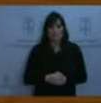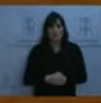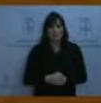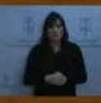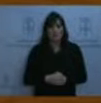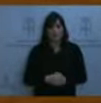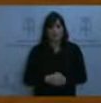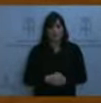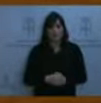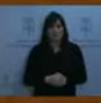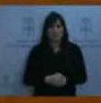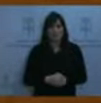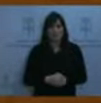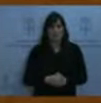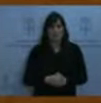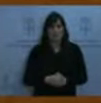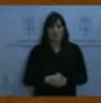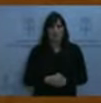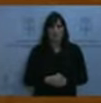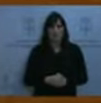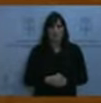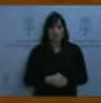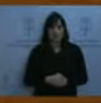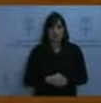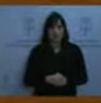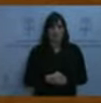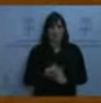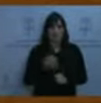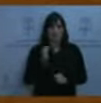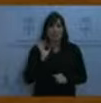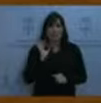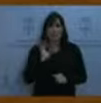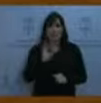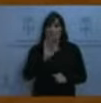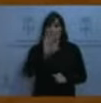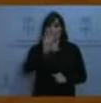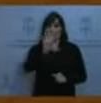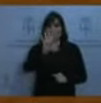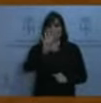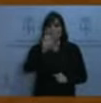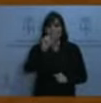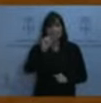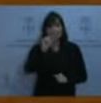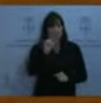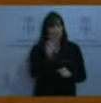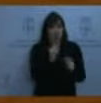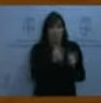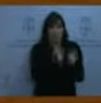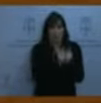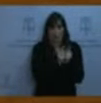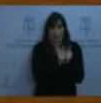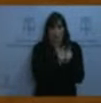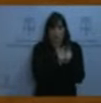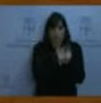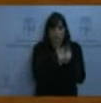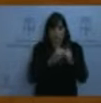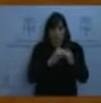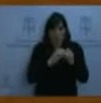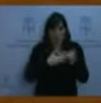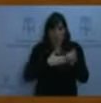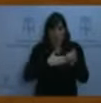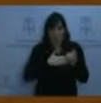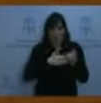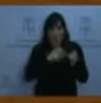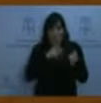La verdad es que cinco minutos van a ser pocos para mi grupo, para poder expresar... Son siete, sí. Ah, son siete, bueno, se lo agradezco.